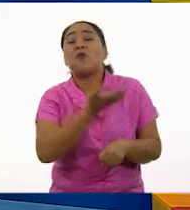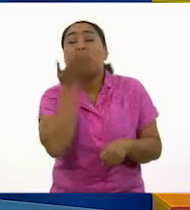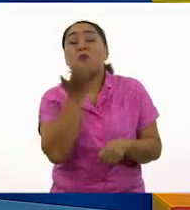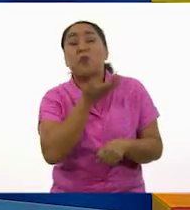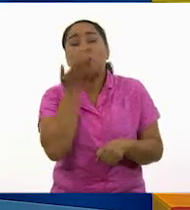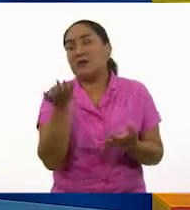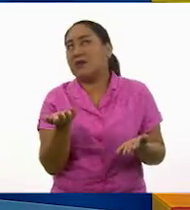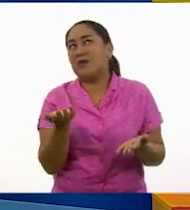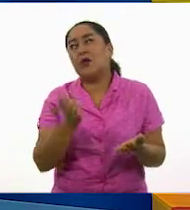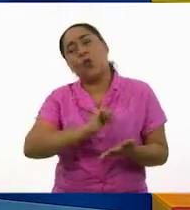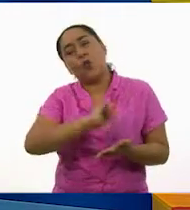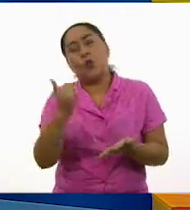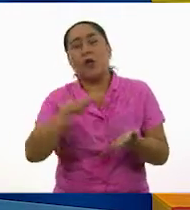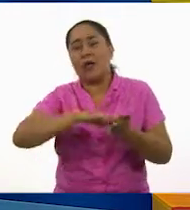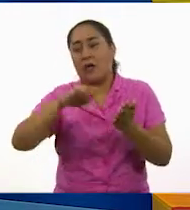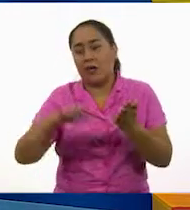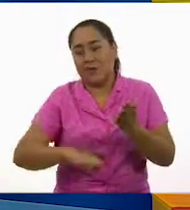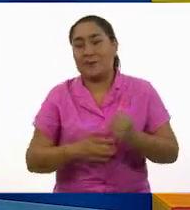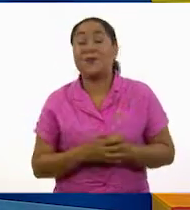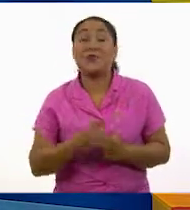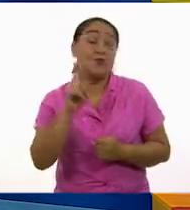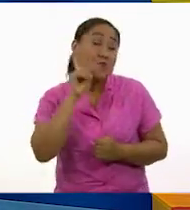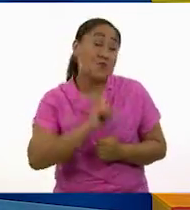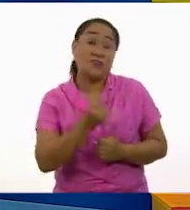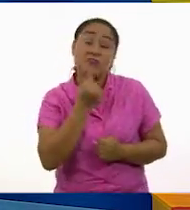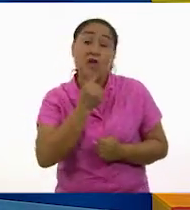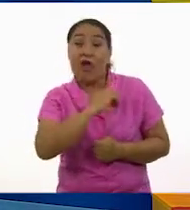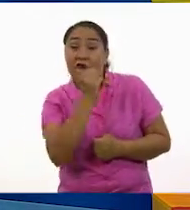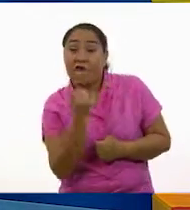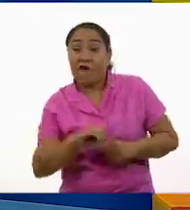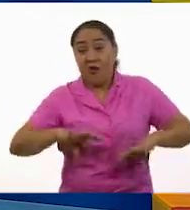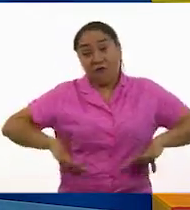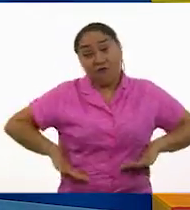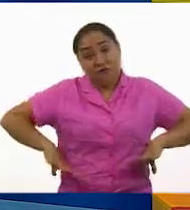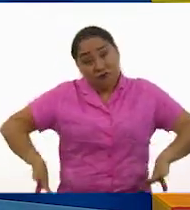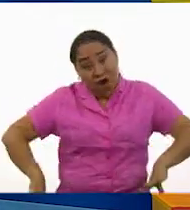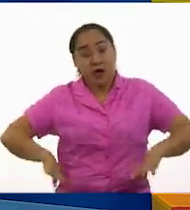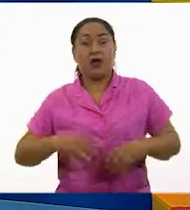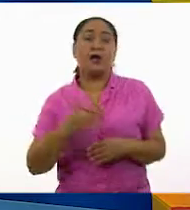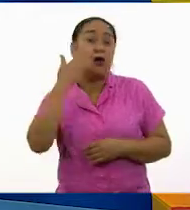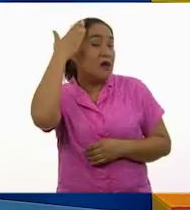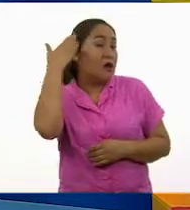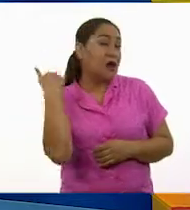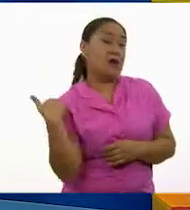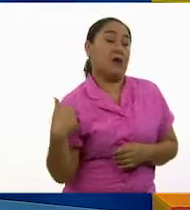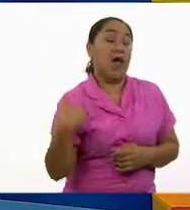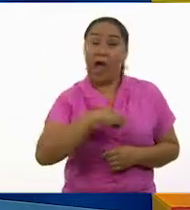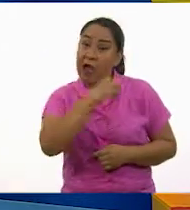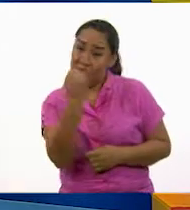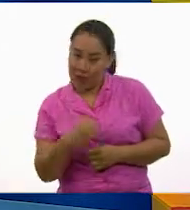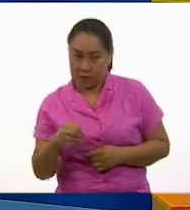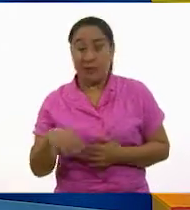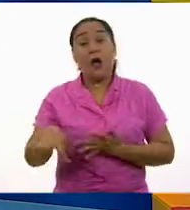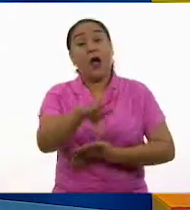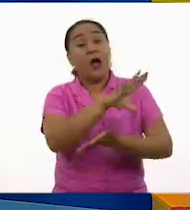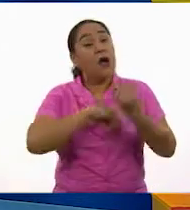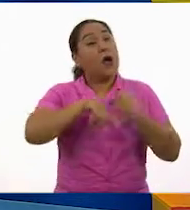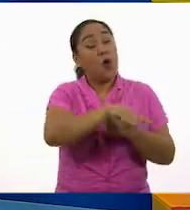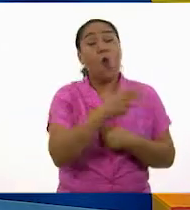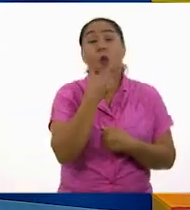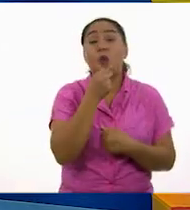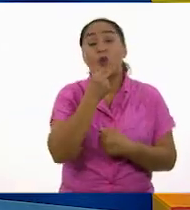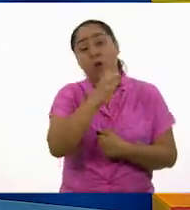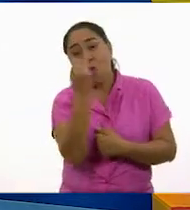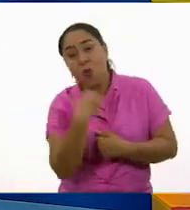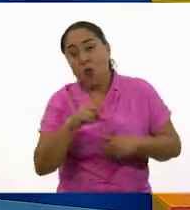Como por ejemplo, todas las niñas deben usar falda y llevar el cabello largo. En cambio, los niños deben usar